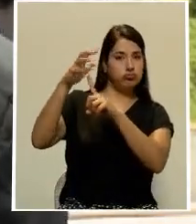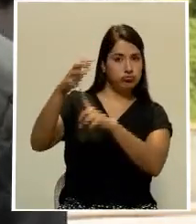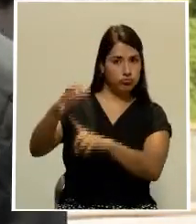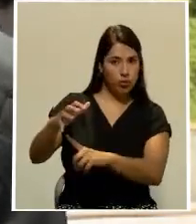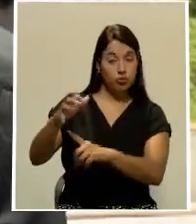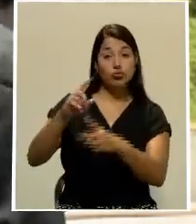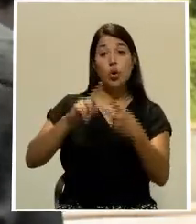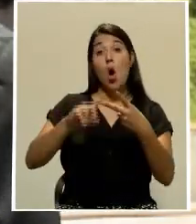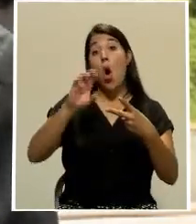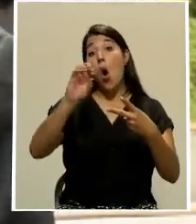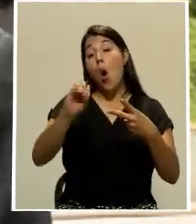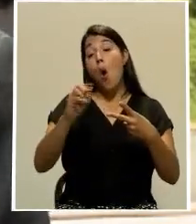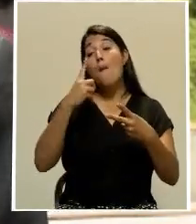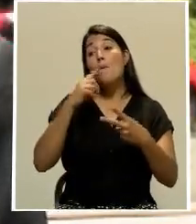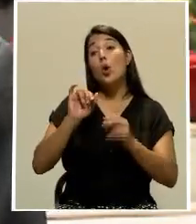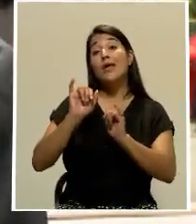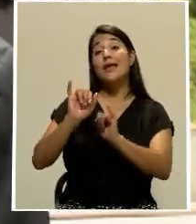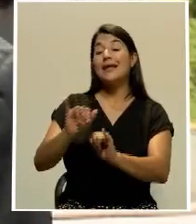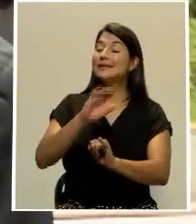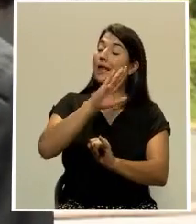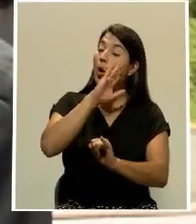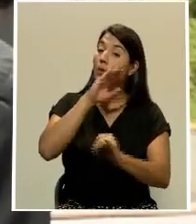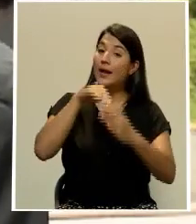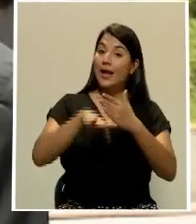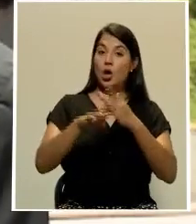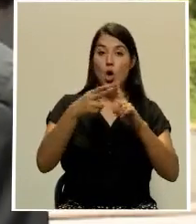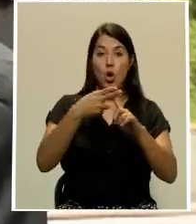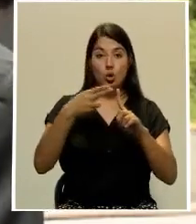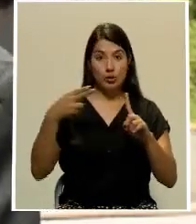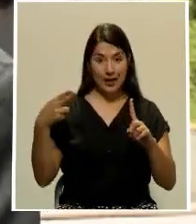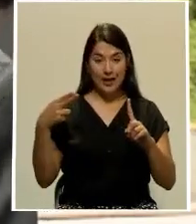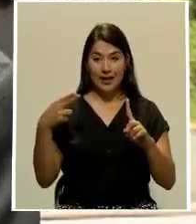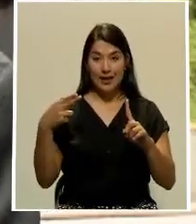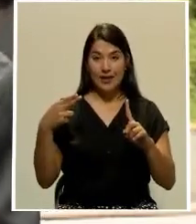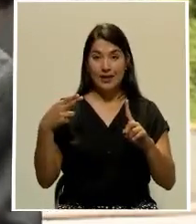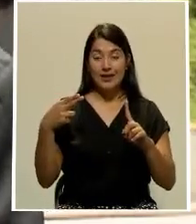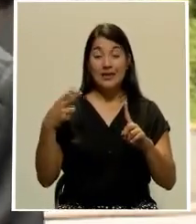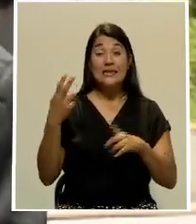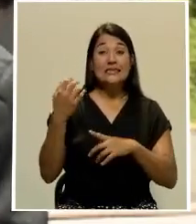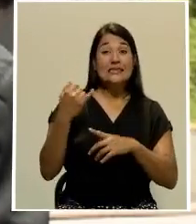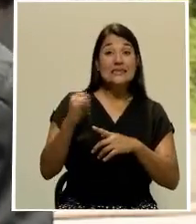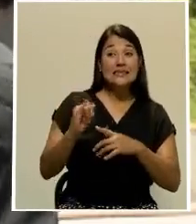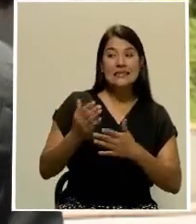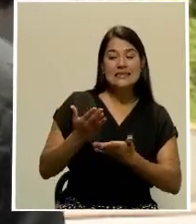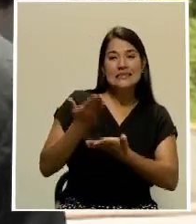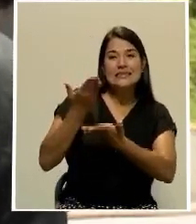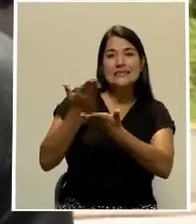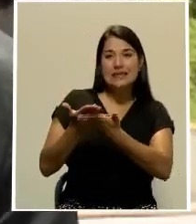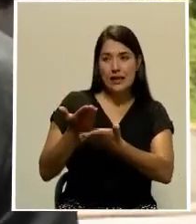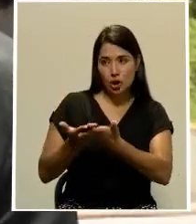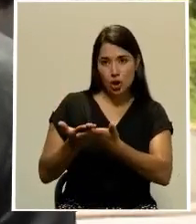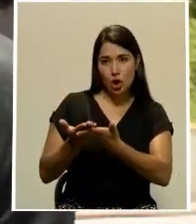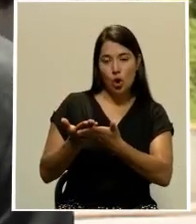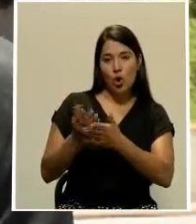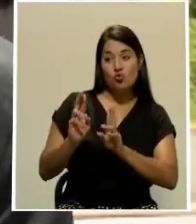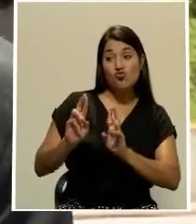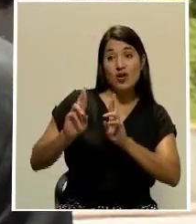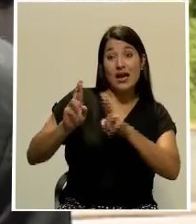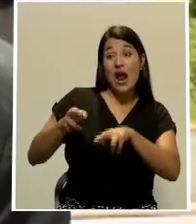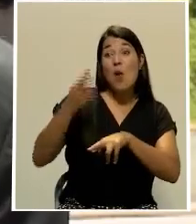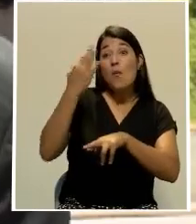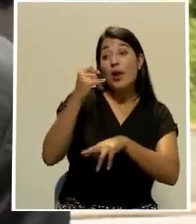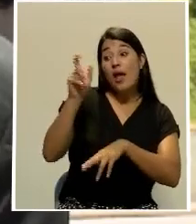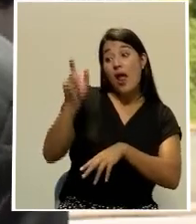helicóptero o por la estadía en el hotel, que se le hayan dado en atención a su condición de presidente. Hay que recordar que los